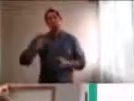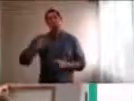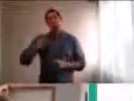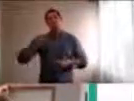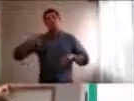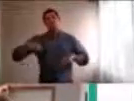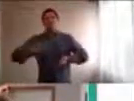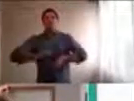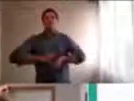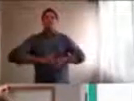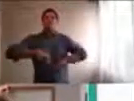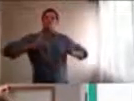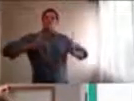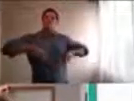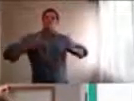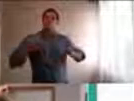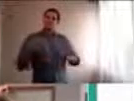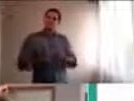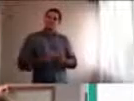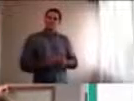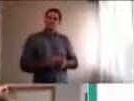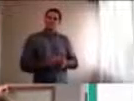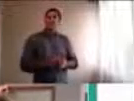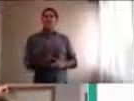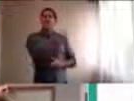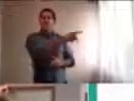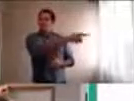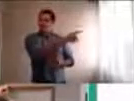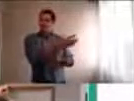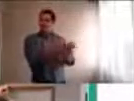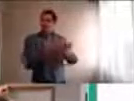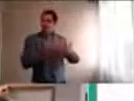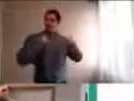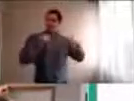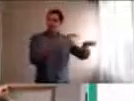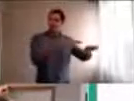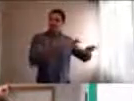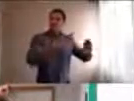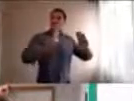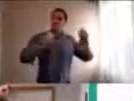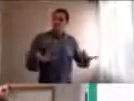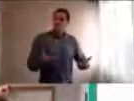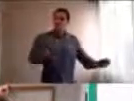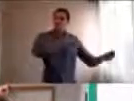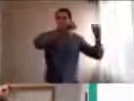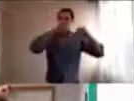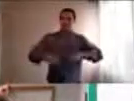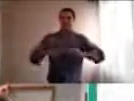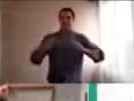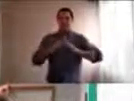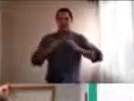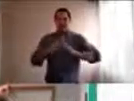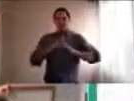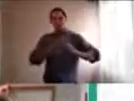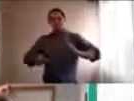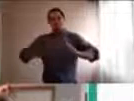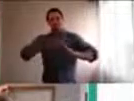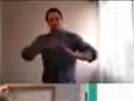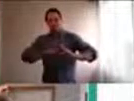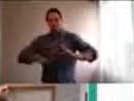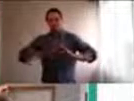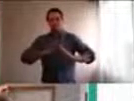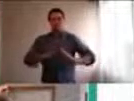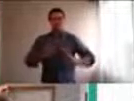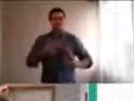uno tenía que empezar, a funcionar, con esa manera, de bajada de línea, de norma, de límite, y que generaba, mucha incomodidad,